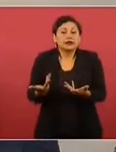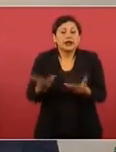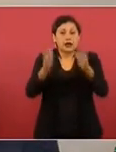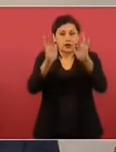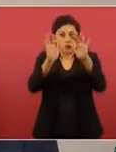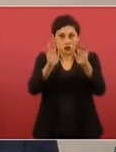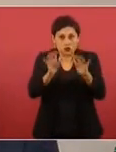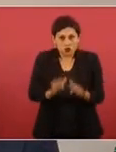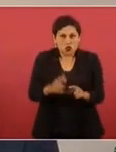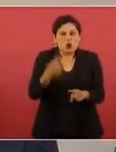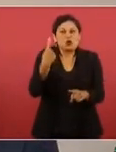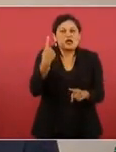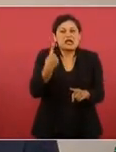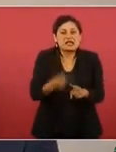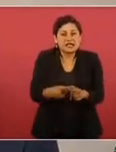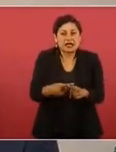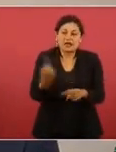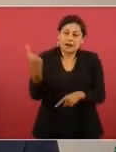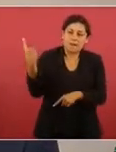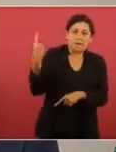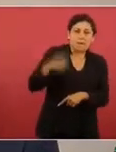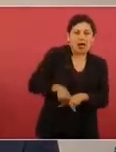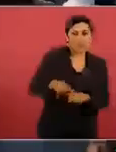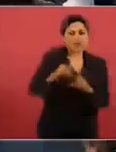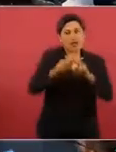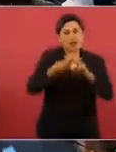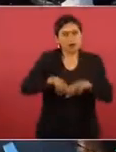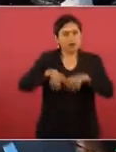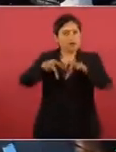Eso, que se los dé la fiscalía, por favor.